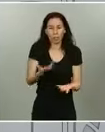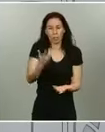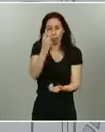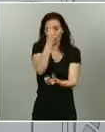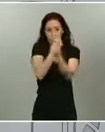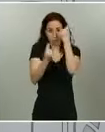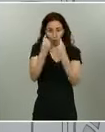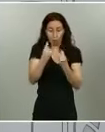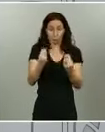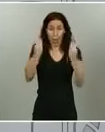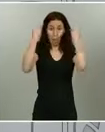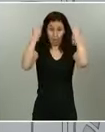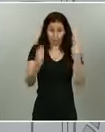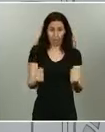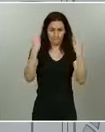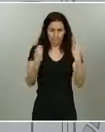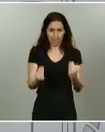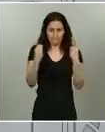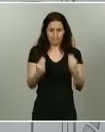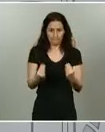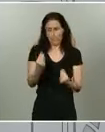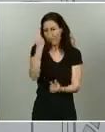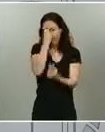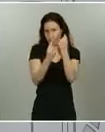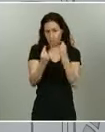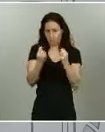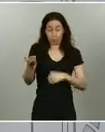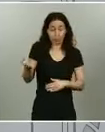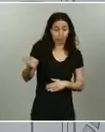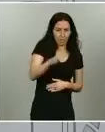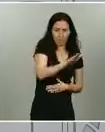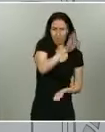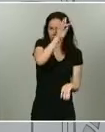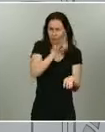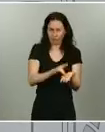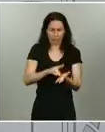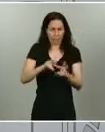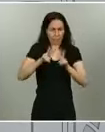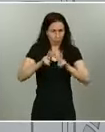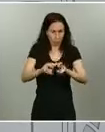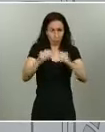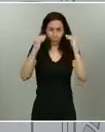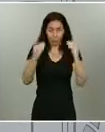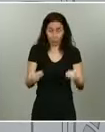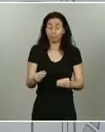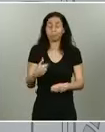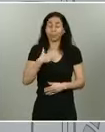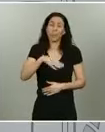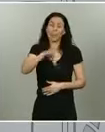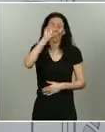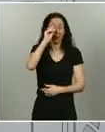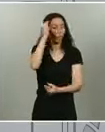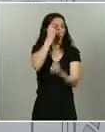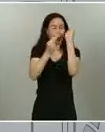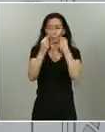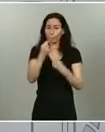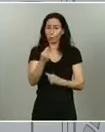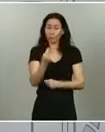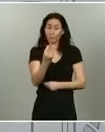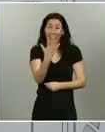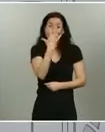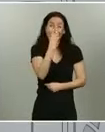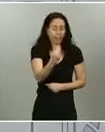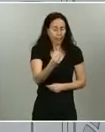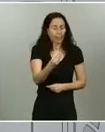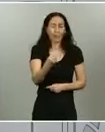todo el mundo. De hecho, son ejercicios que entiendo que son difíciles de entender, entiendo que a veces complica el que los